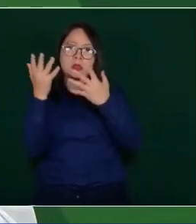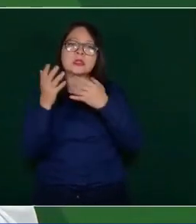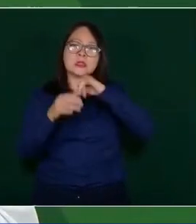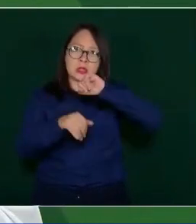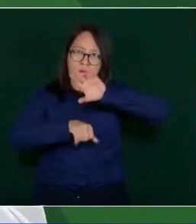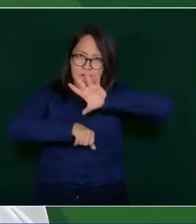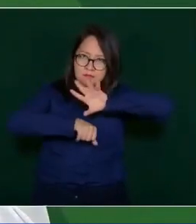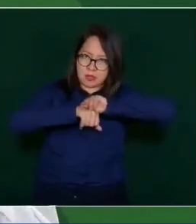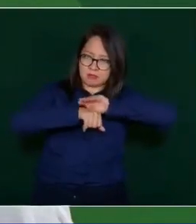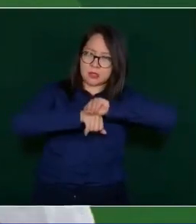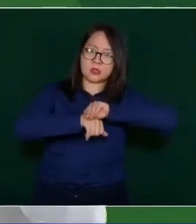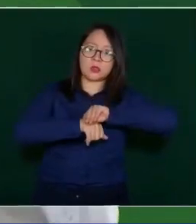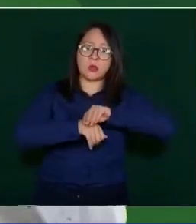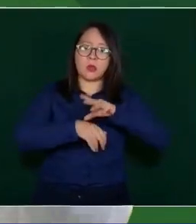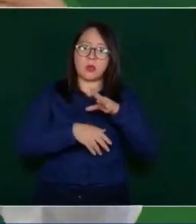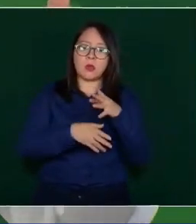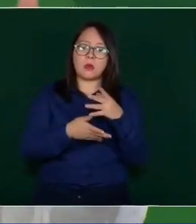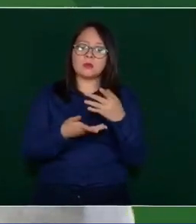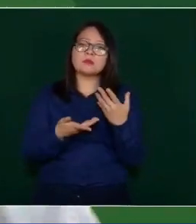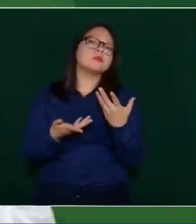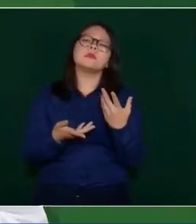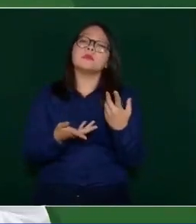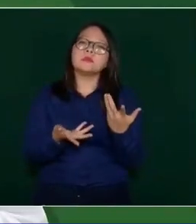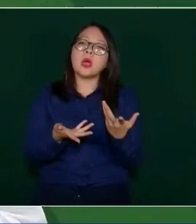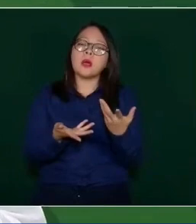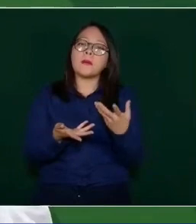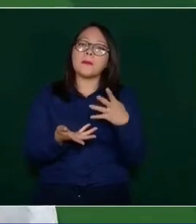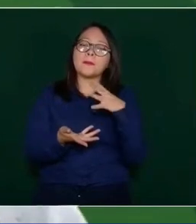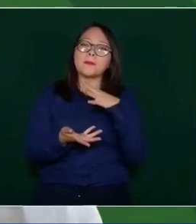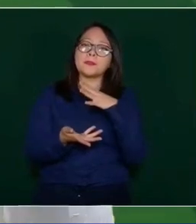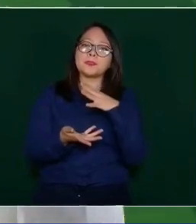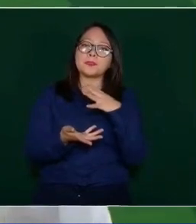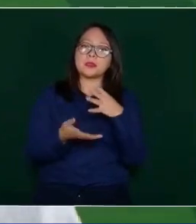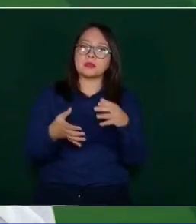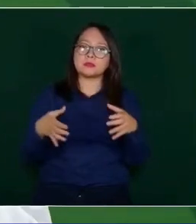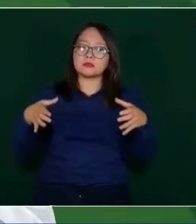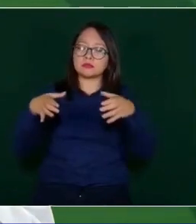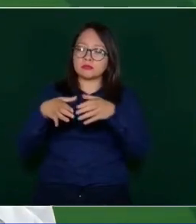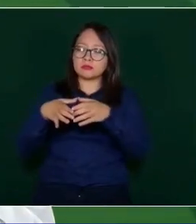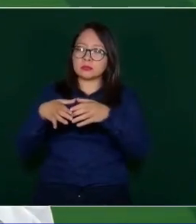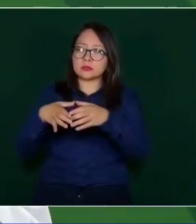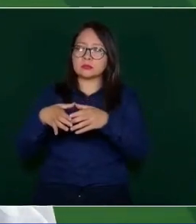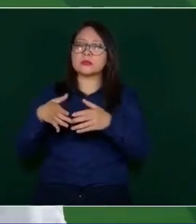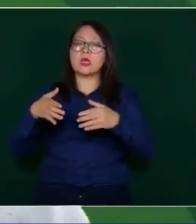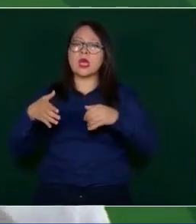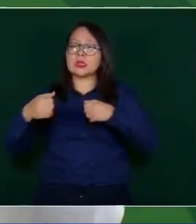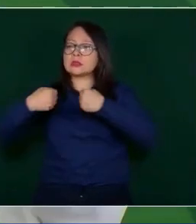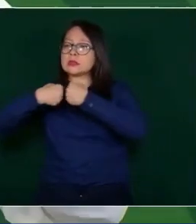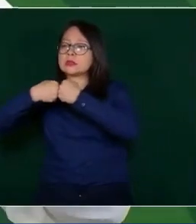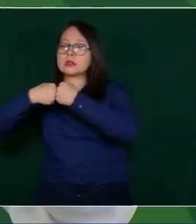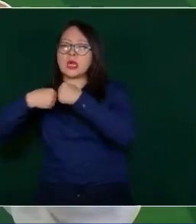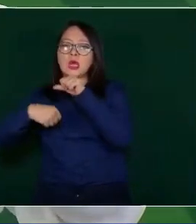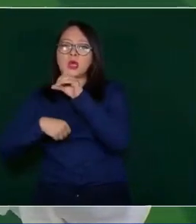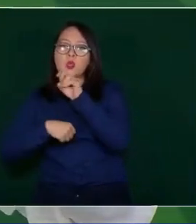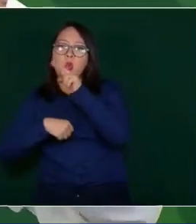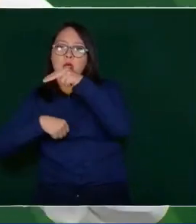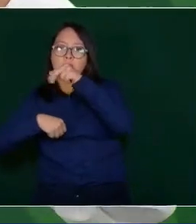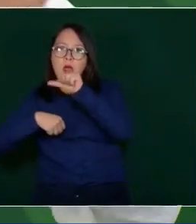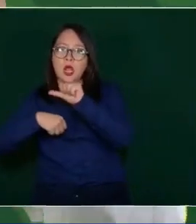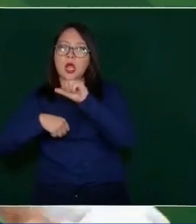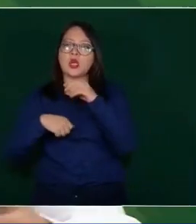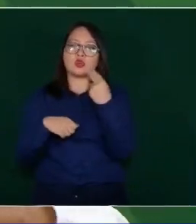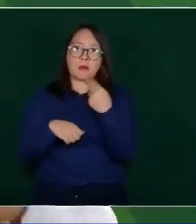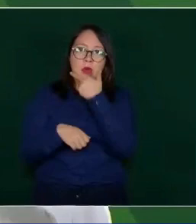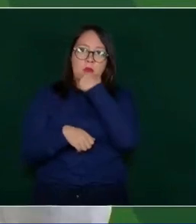dio un permiso por parte del área de aduanas, Horacio Duarte se les dio un permiso